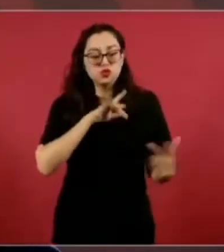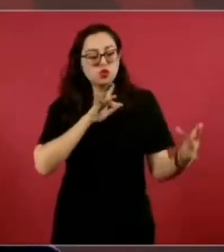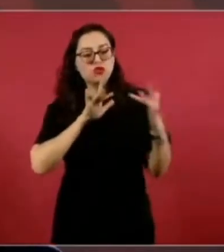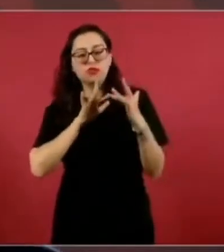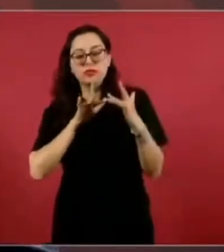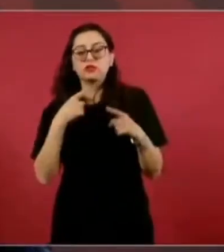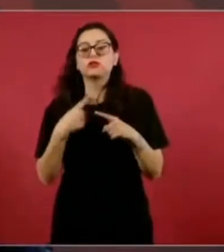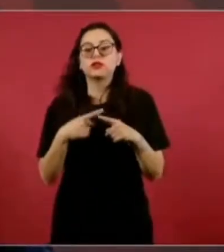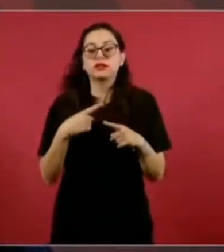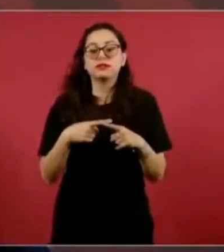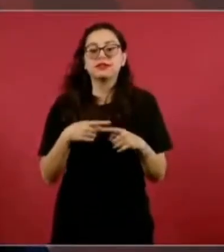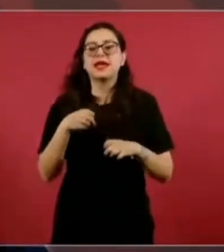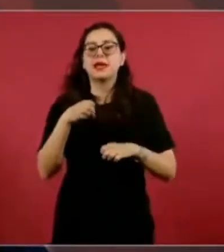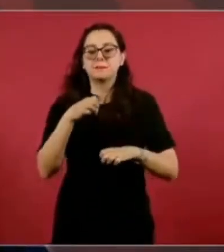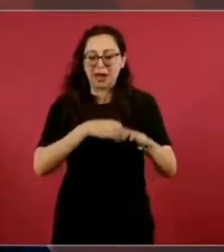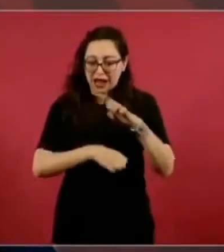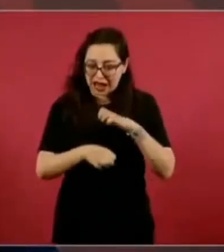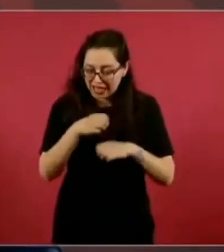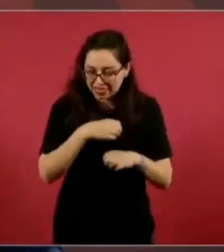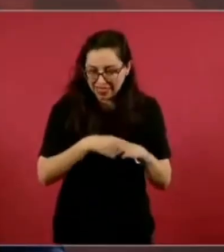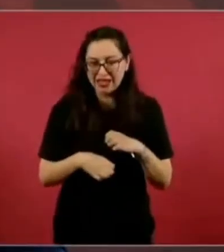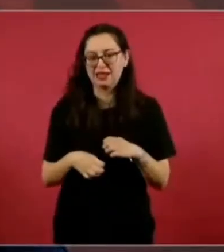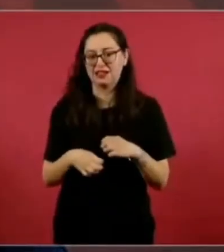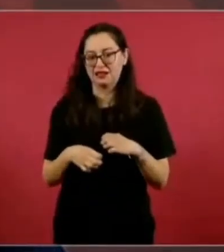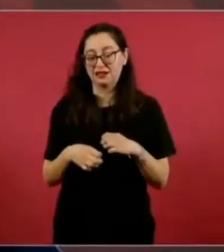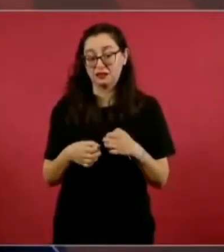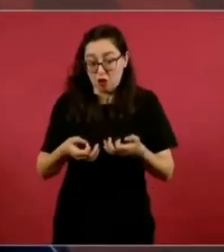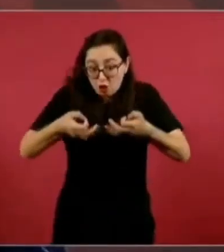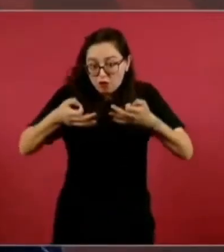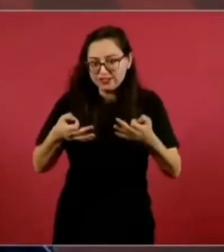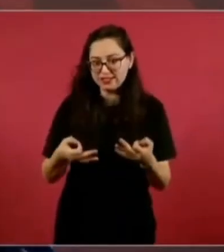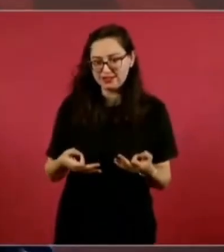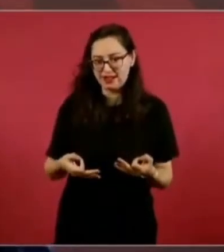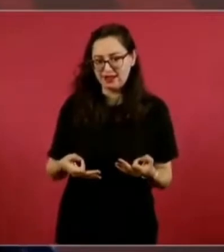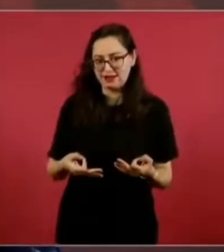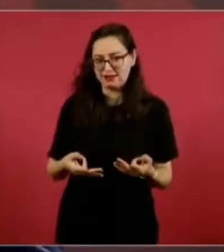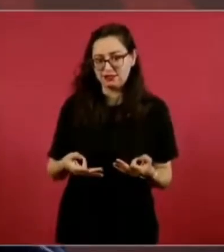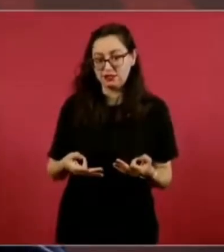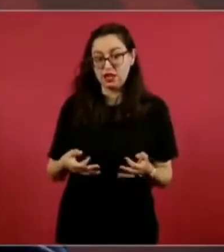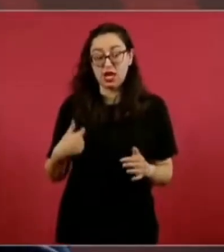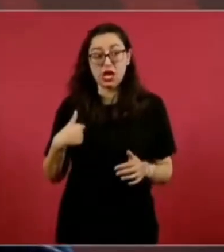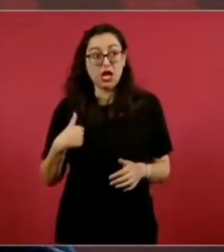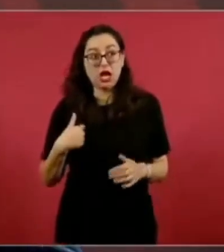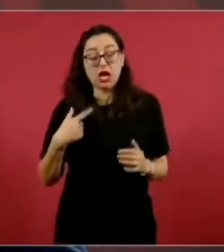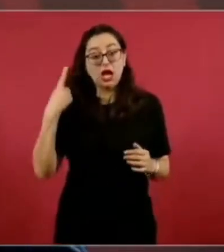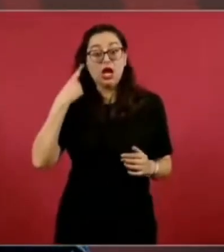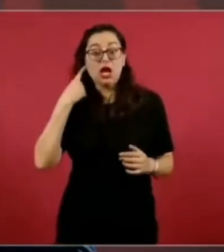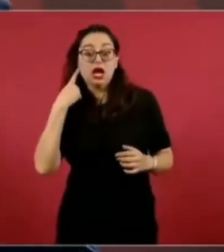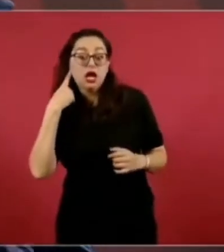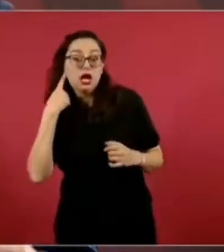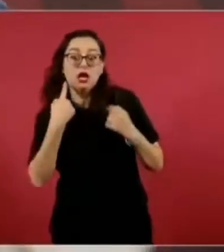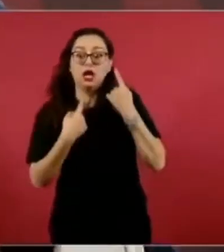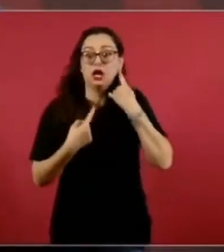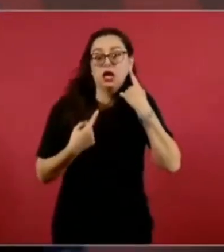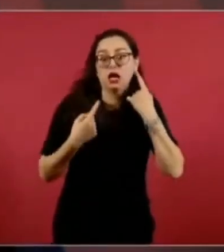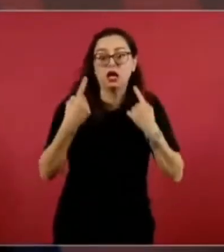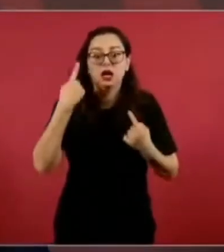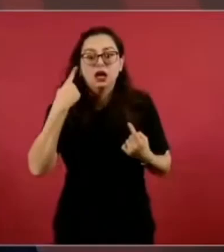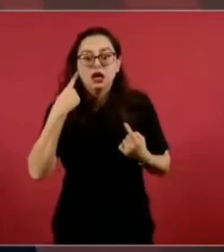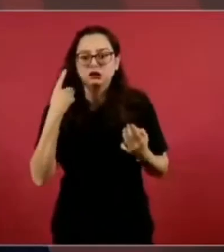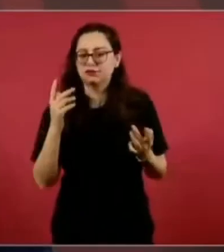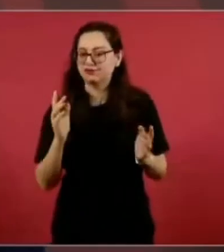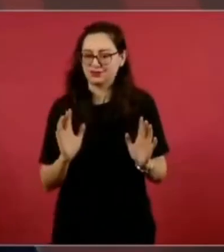informe oficial el que se recibe. No nos enteramos ahora, pues cómo